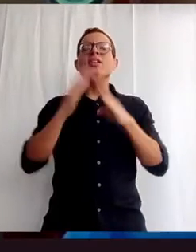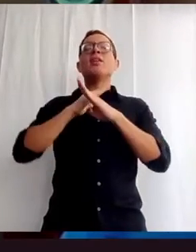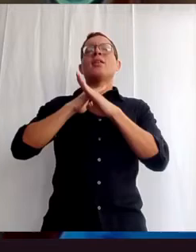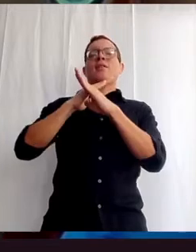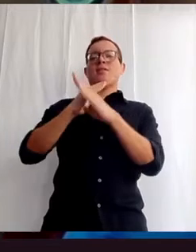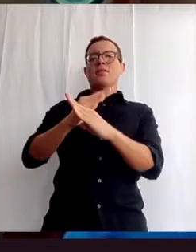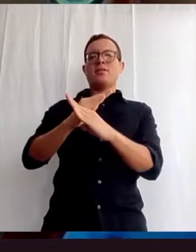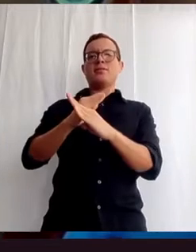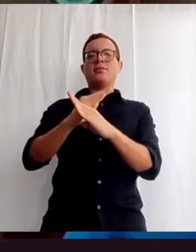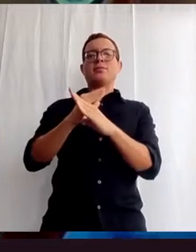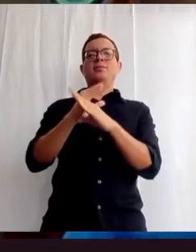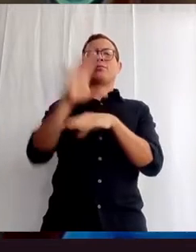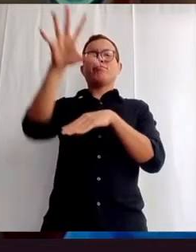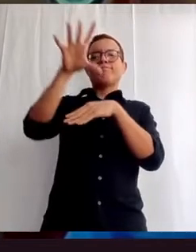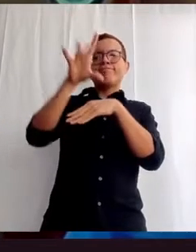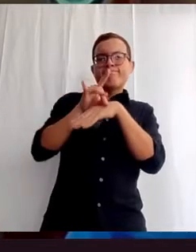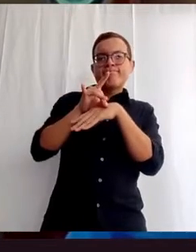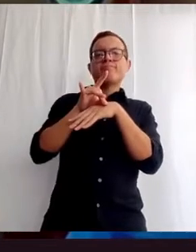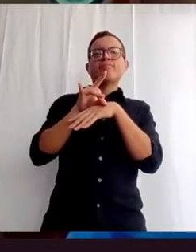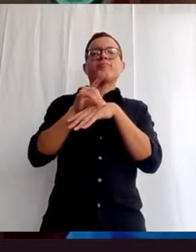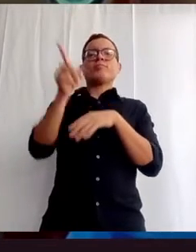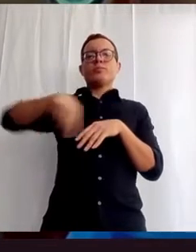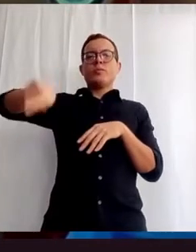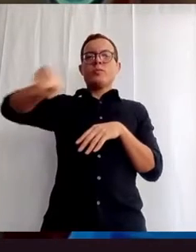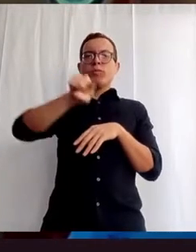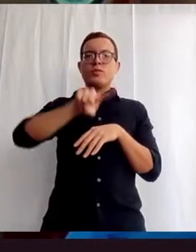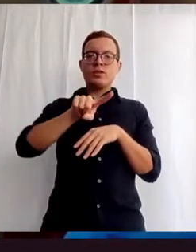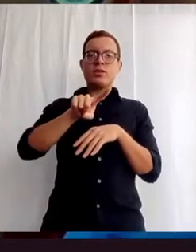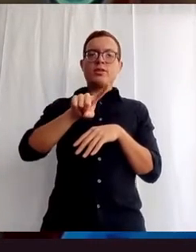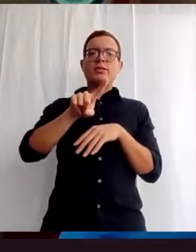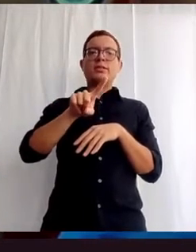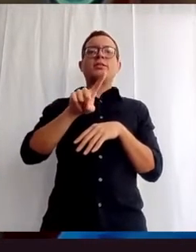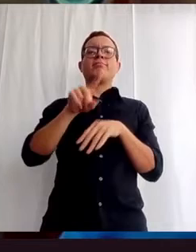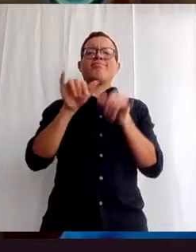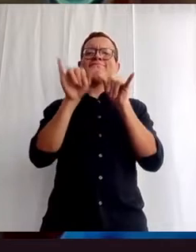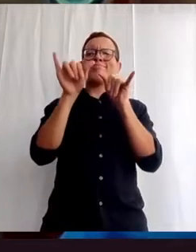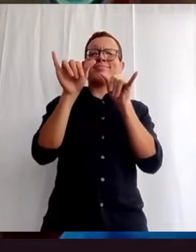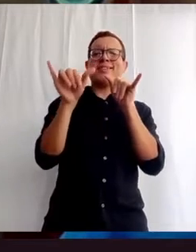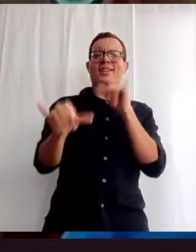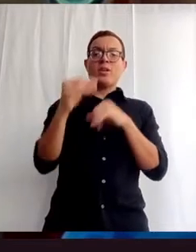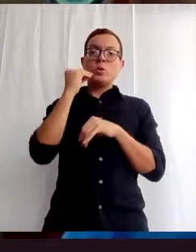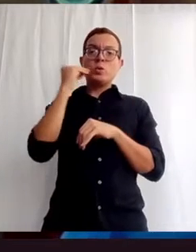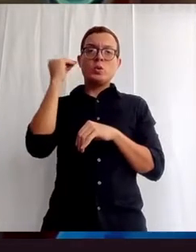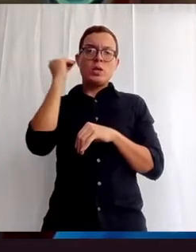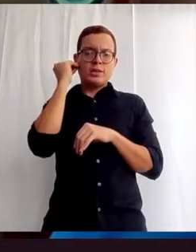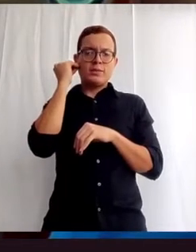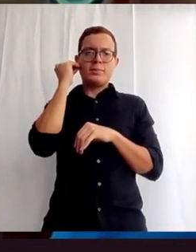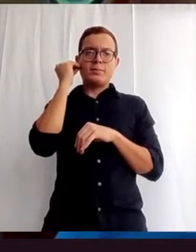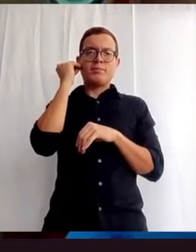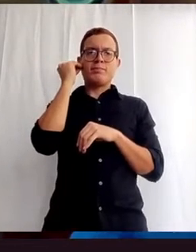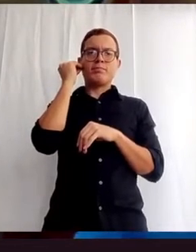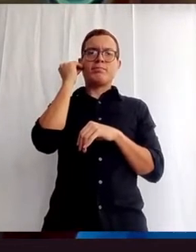epidemia. Así que todos ustedes que se han quedado en sus hogares, que han mantenido la